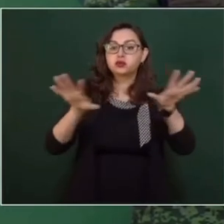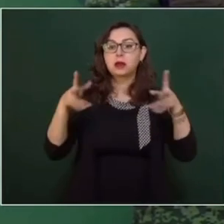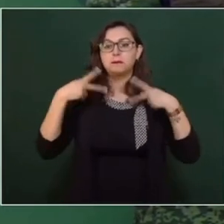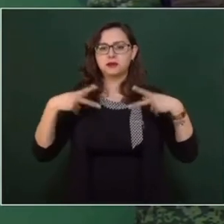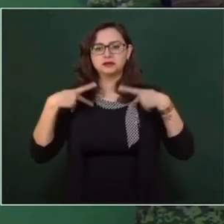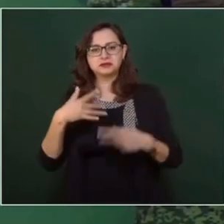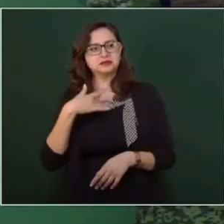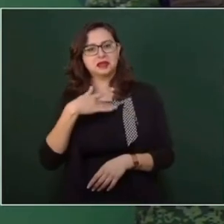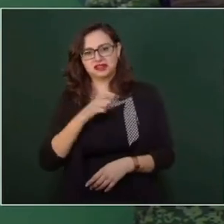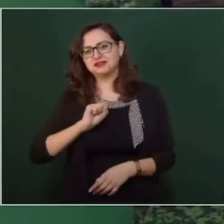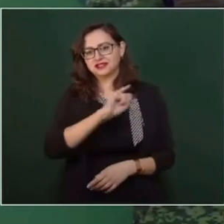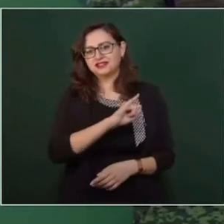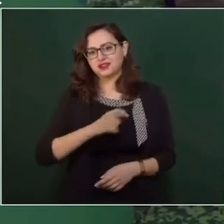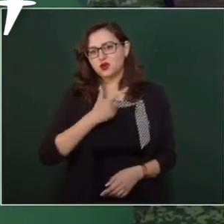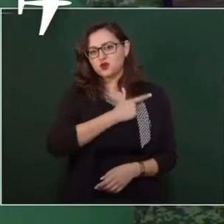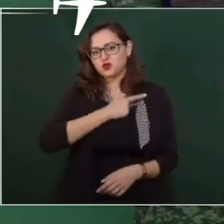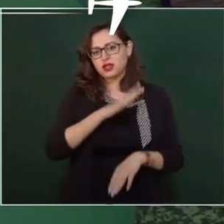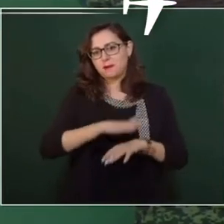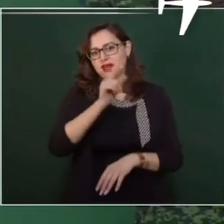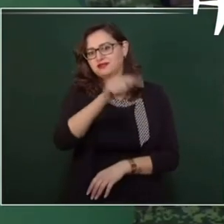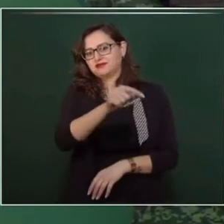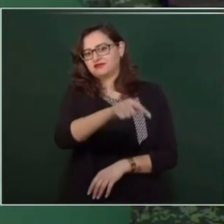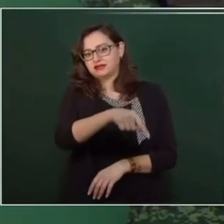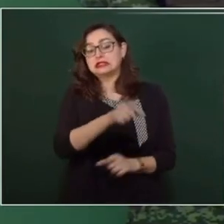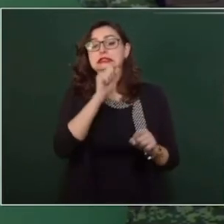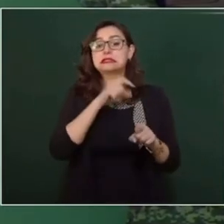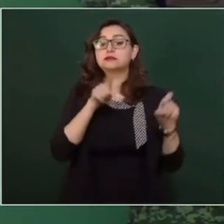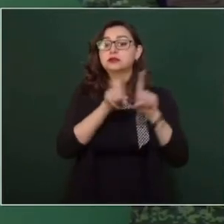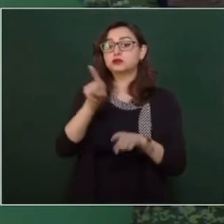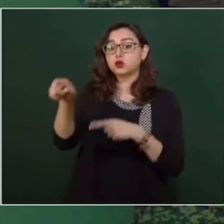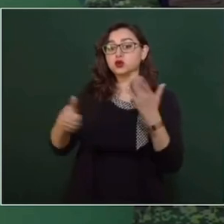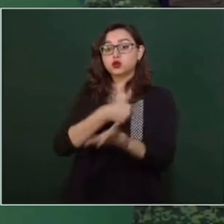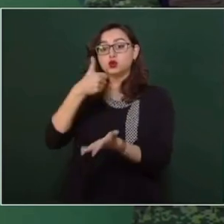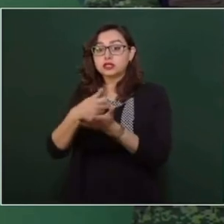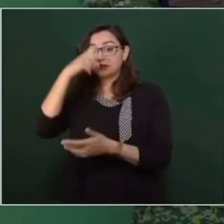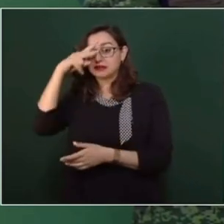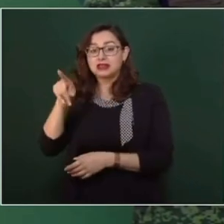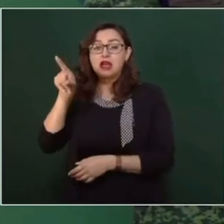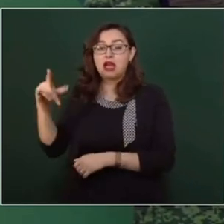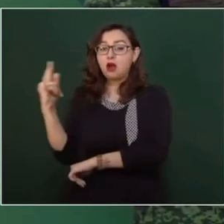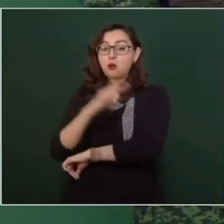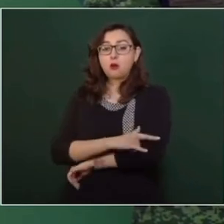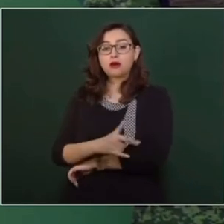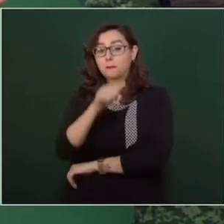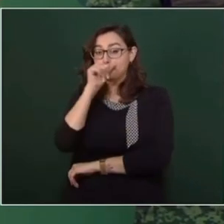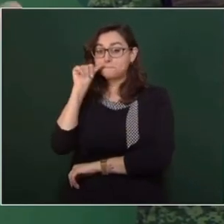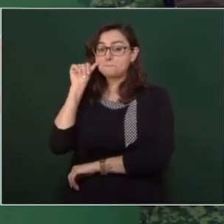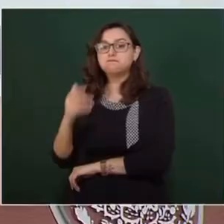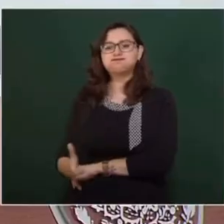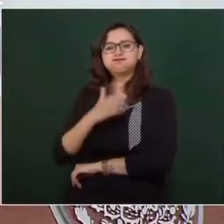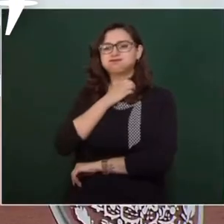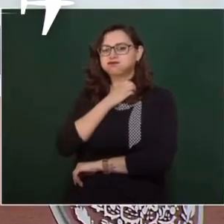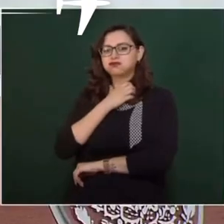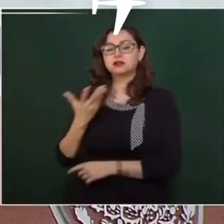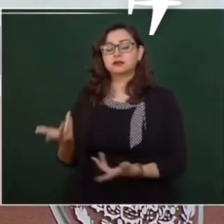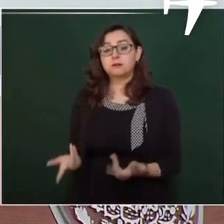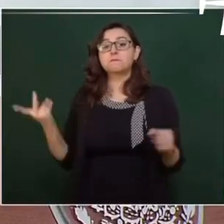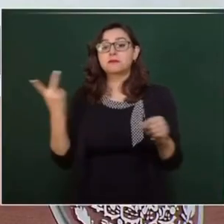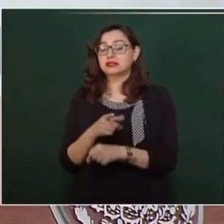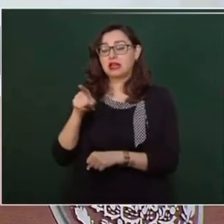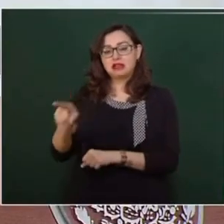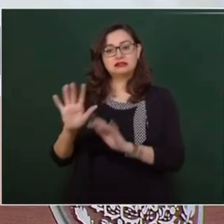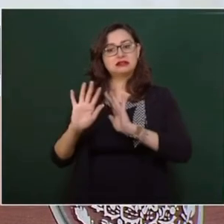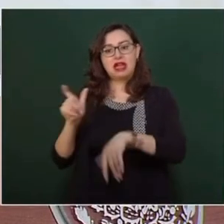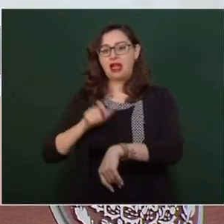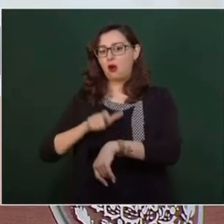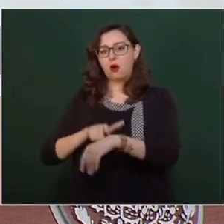para acá. Esto también tiene que ver con la saturación del aeropuerto de la Ciudad de México. Necesariamente quienes deseen tener más horarios de despegue y